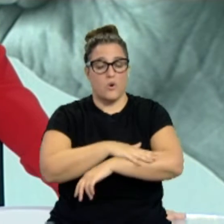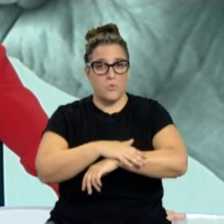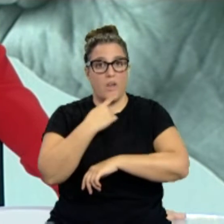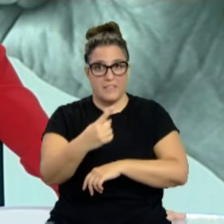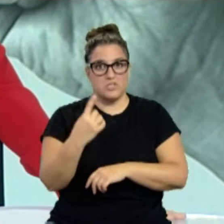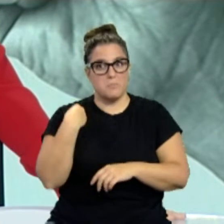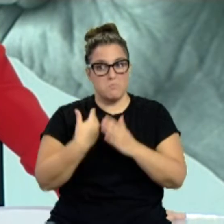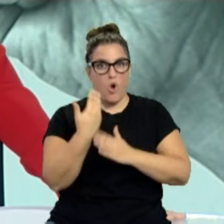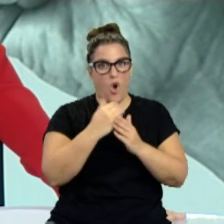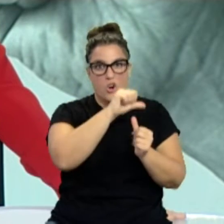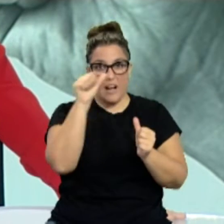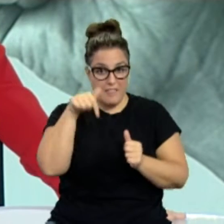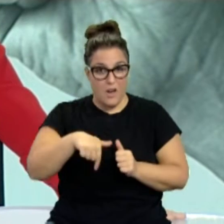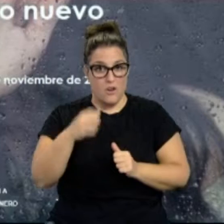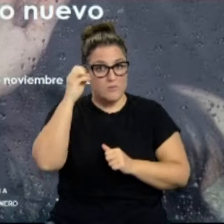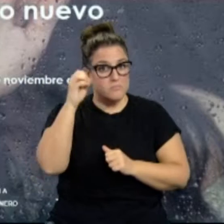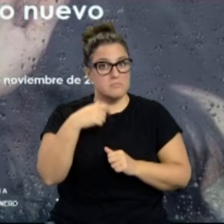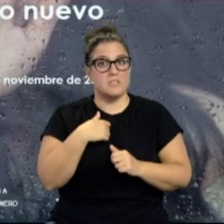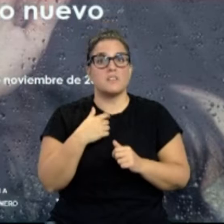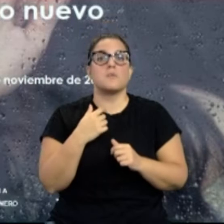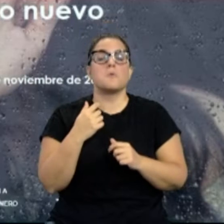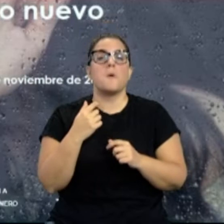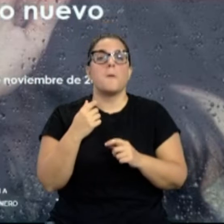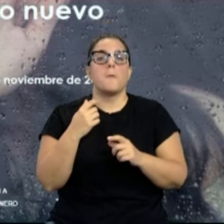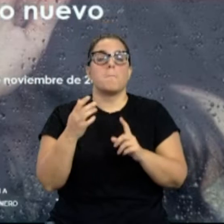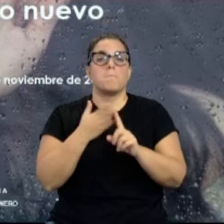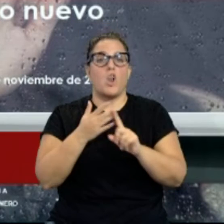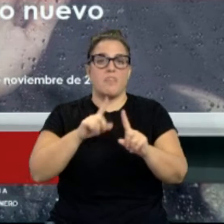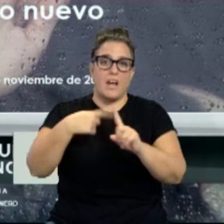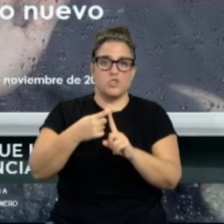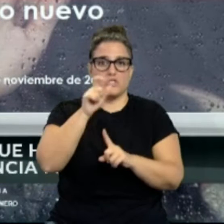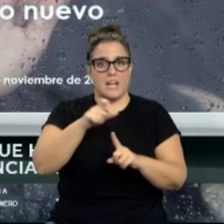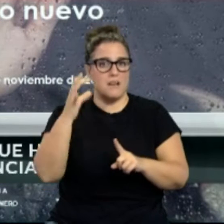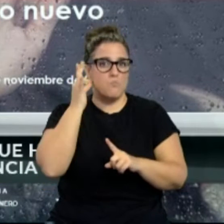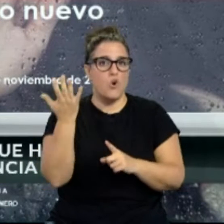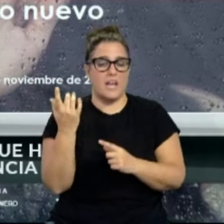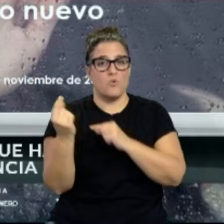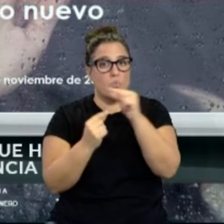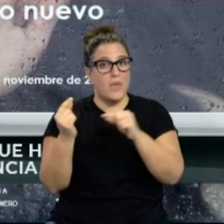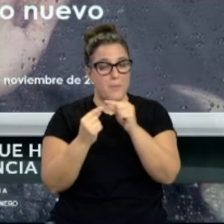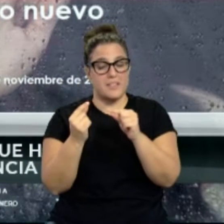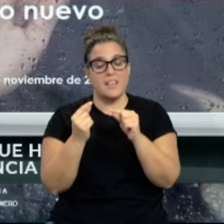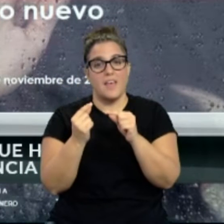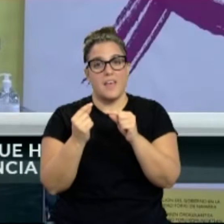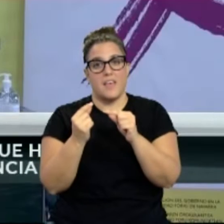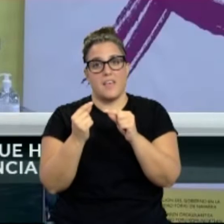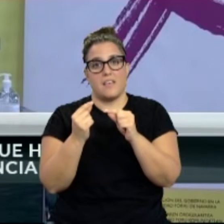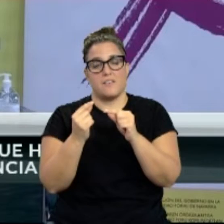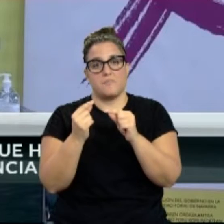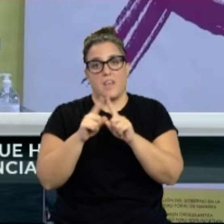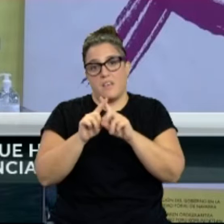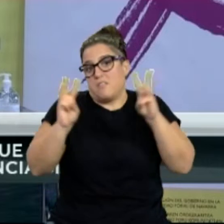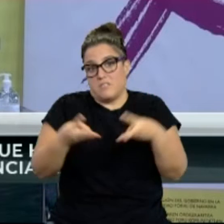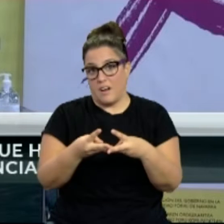jornada. La violencia contra la mujer ante un tiempo nuevo. Un debate online en el que han participado 250 personas. Arasti ha insistido en la